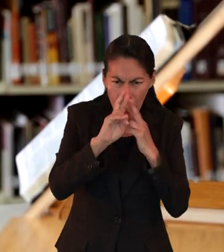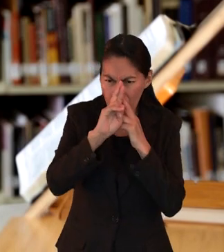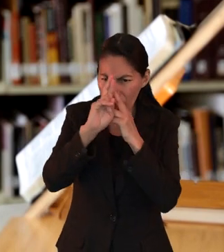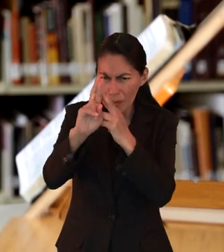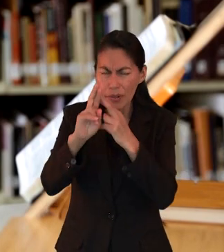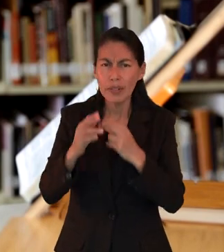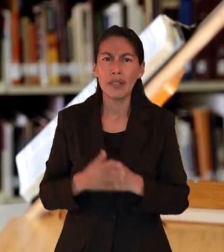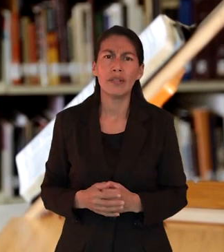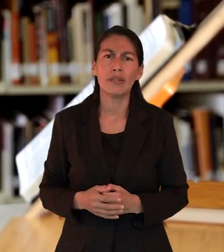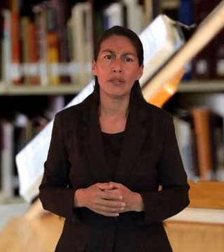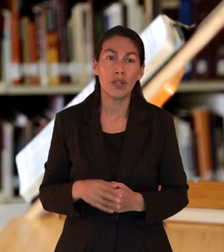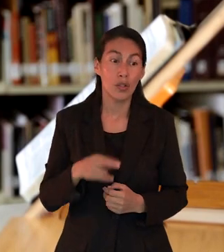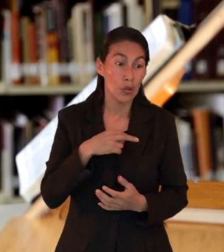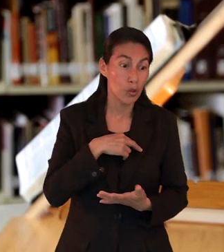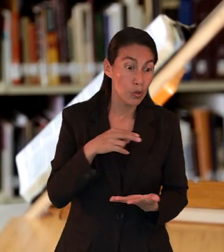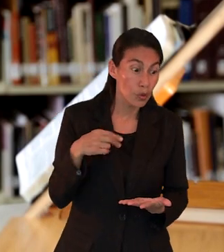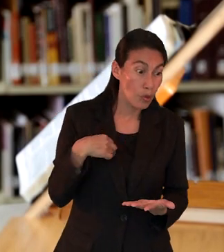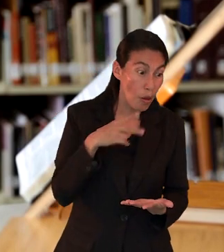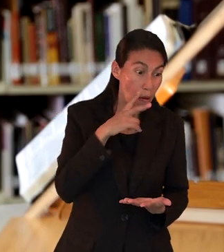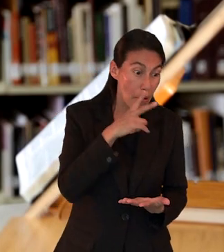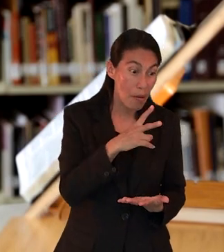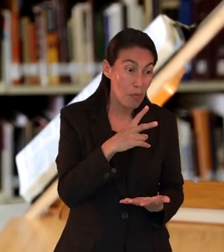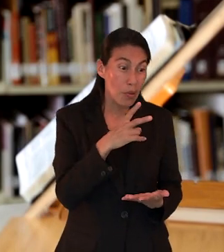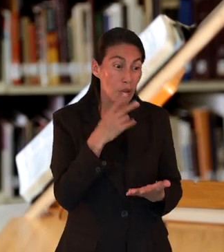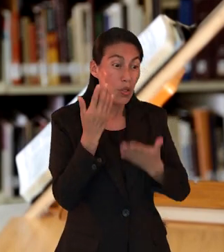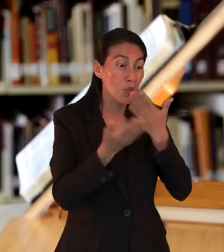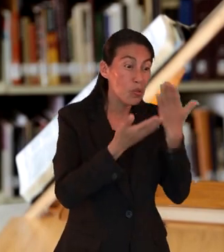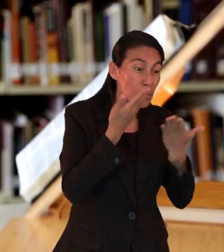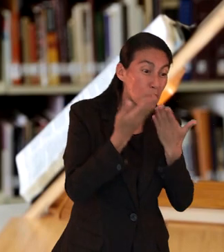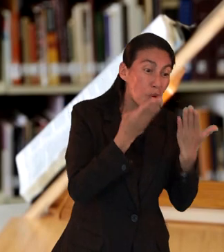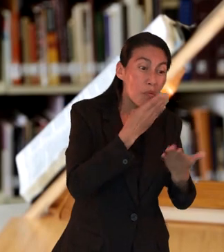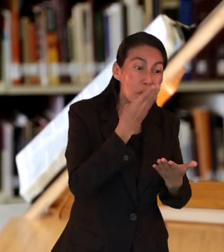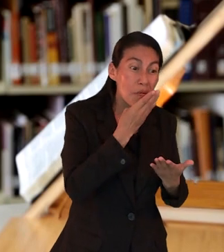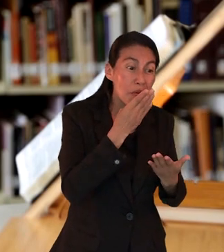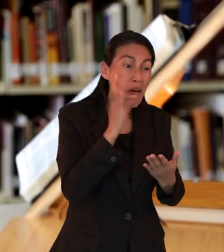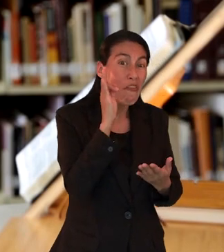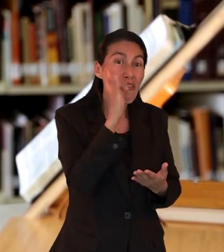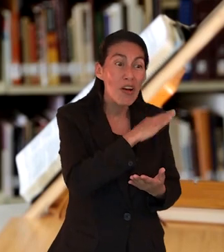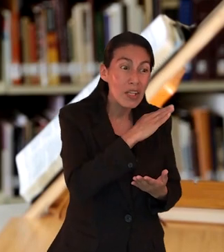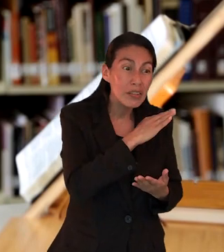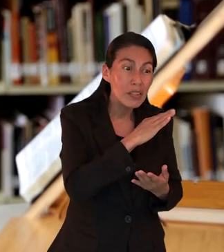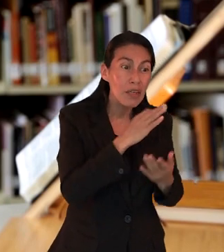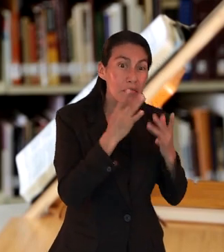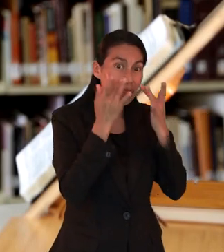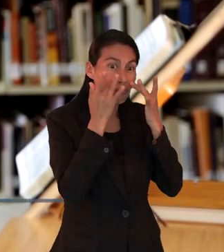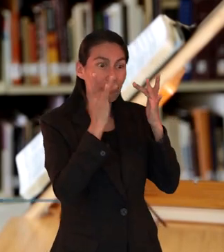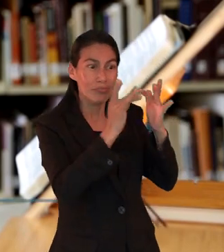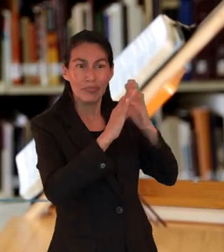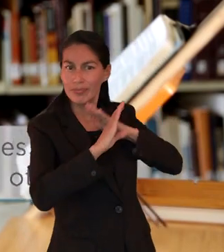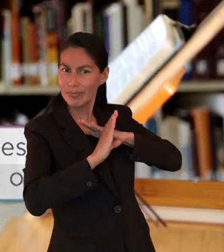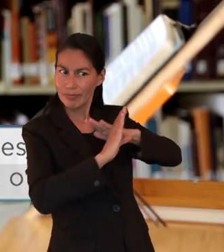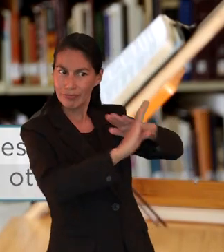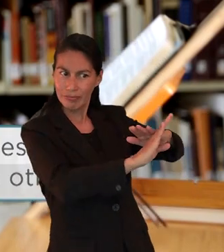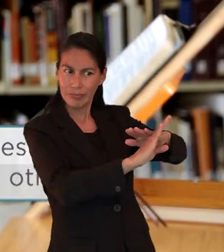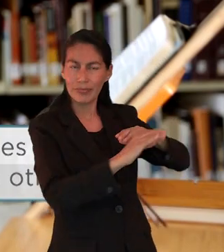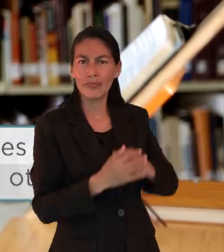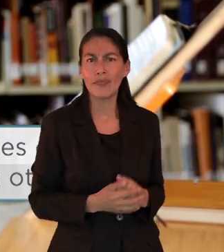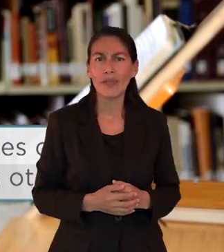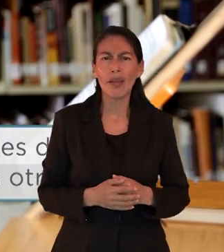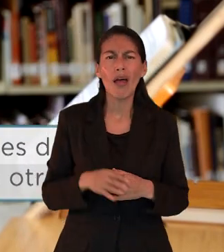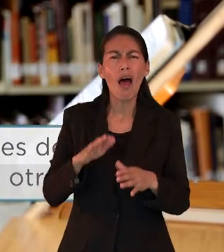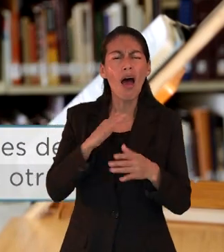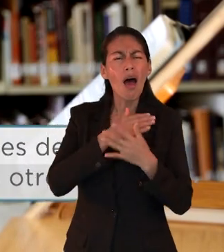los dirigentes de la congregación. Tenemos que alejarnos de las doctrinas diversas y extrañas. Y por último una